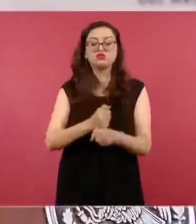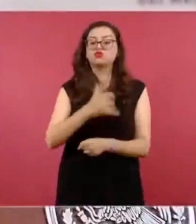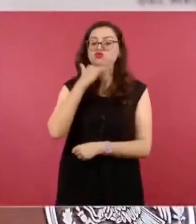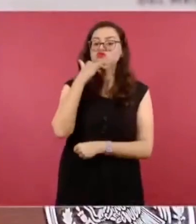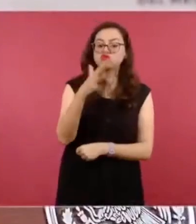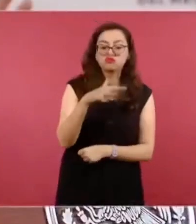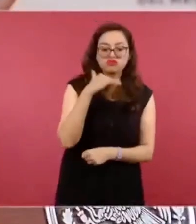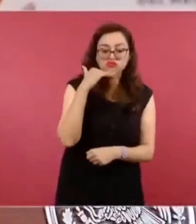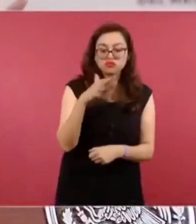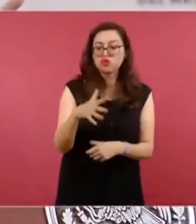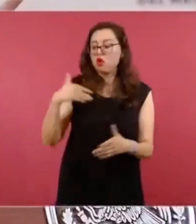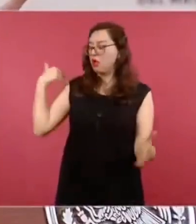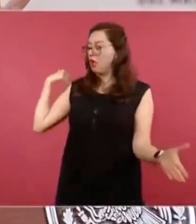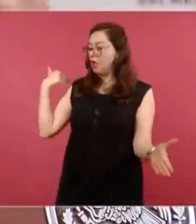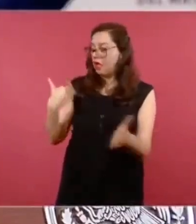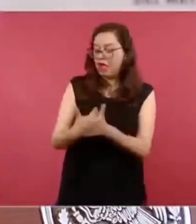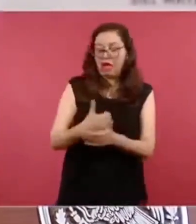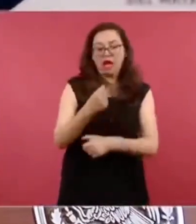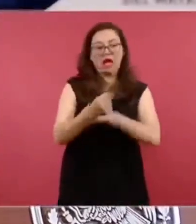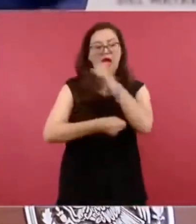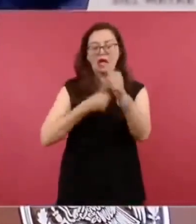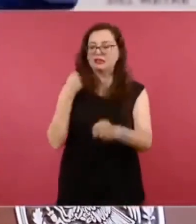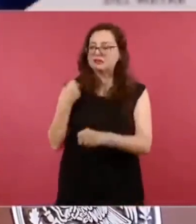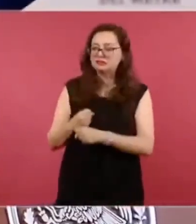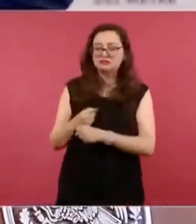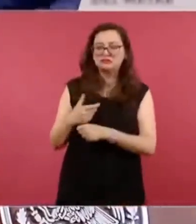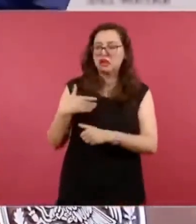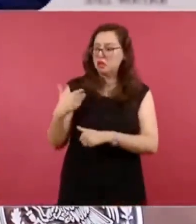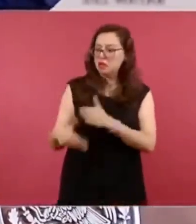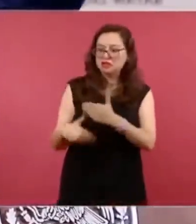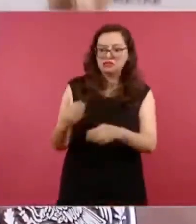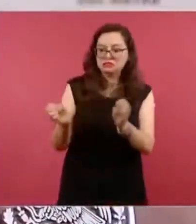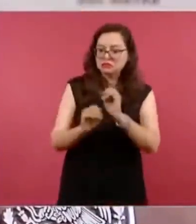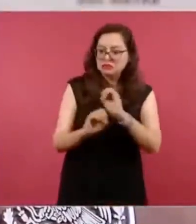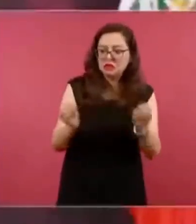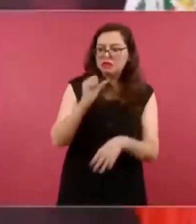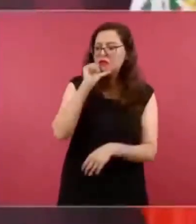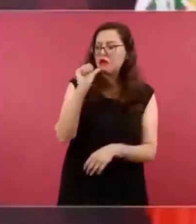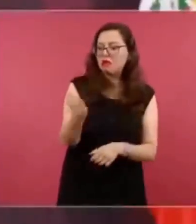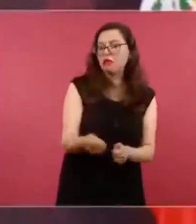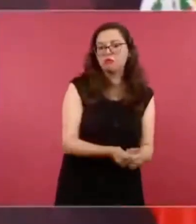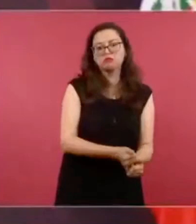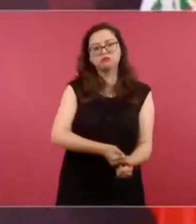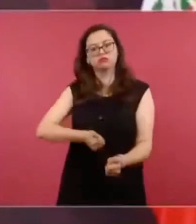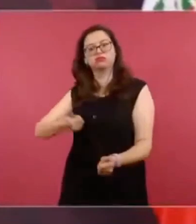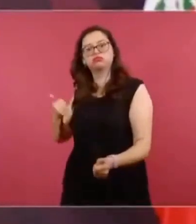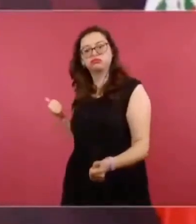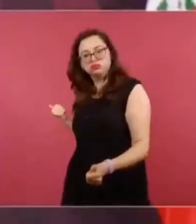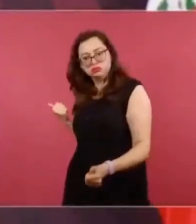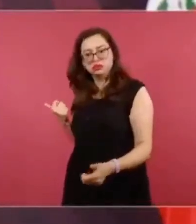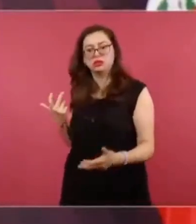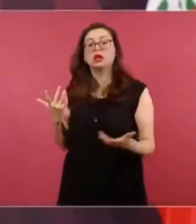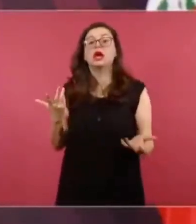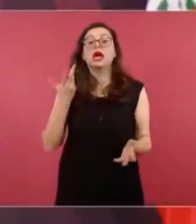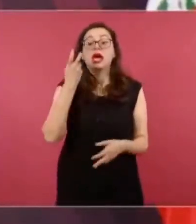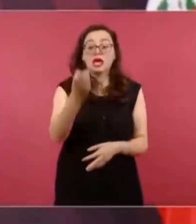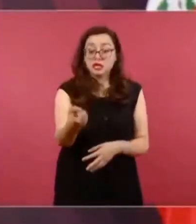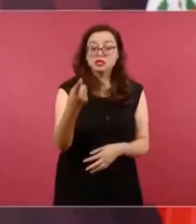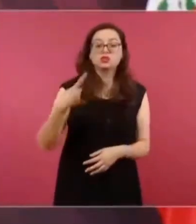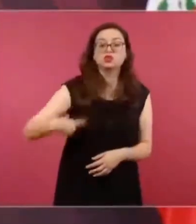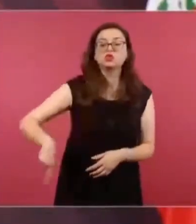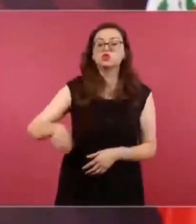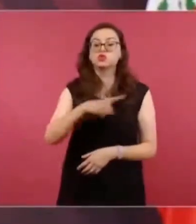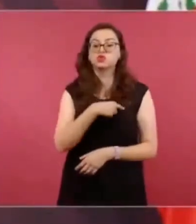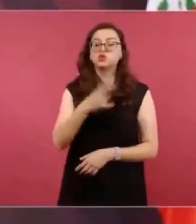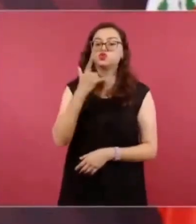de modo que hacia adelante va a mejorar bastante.